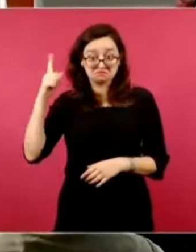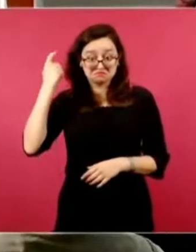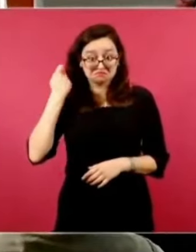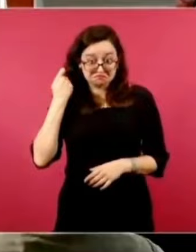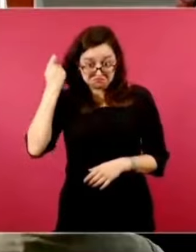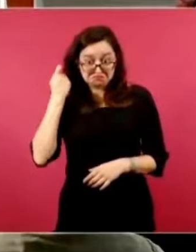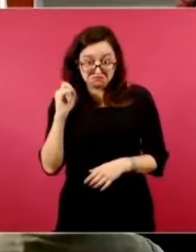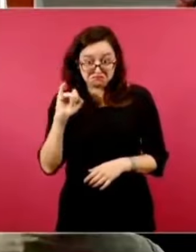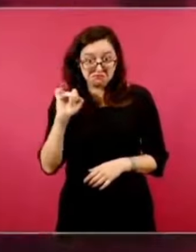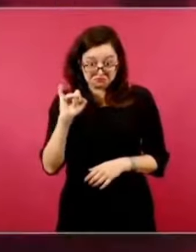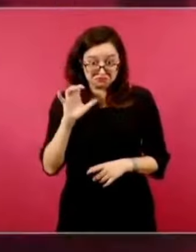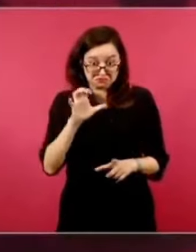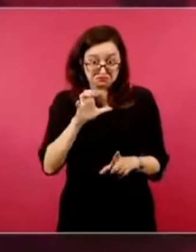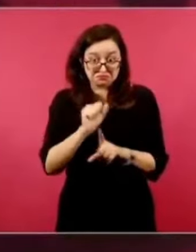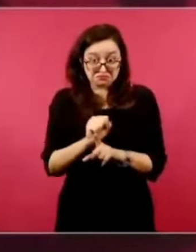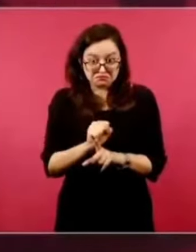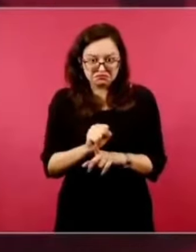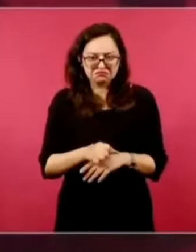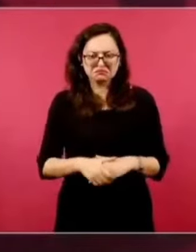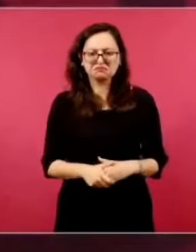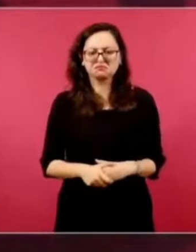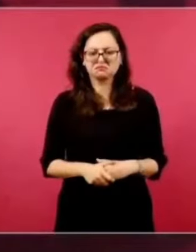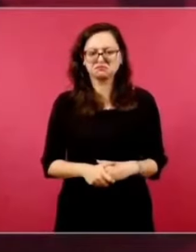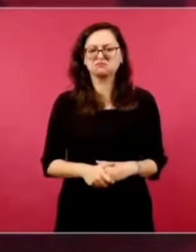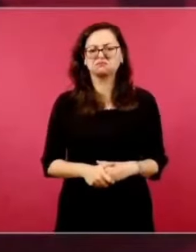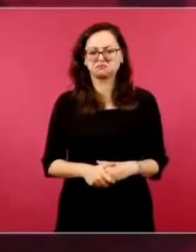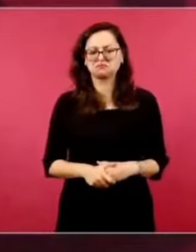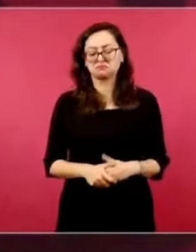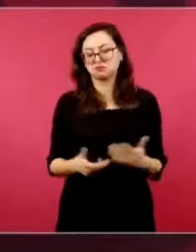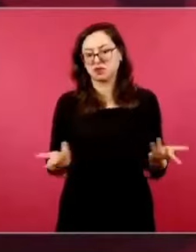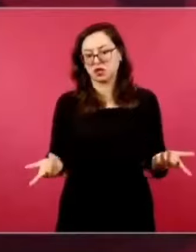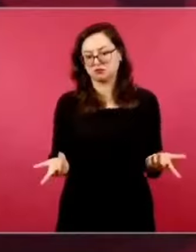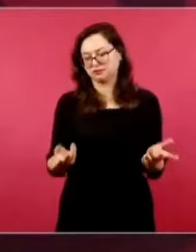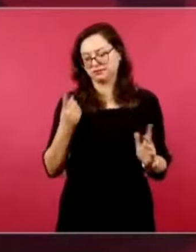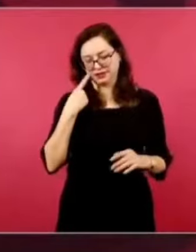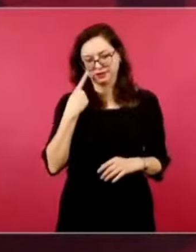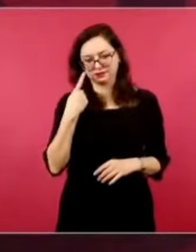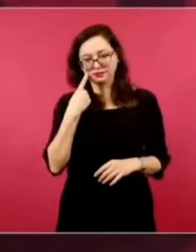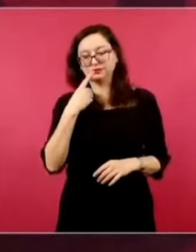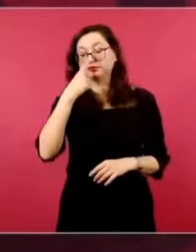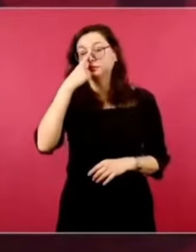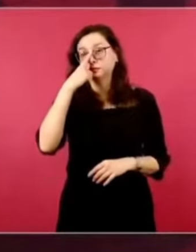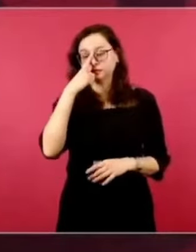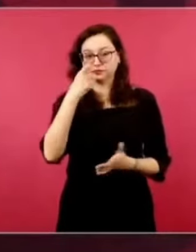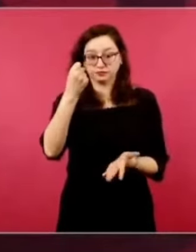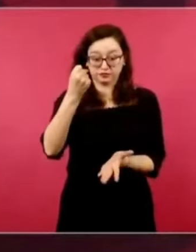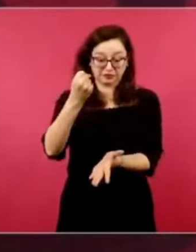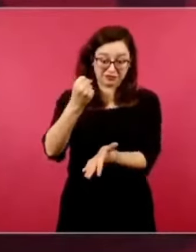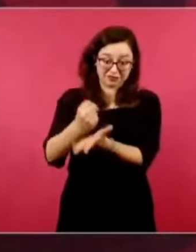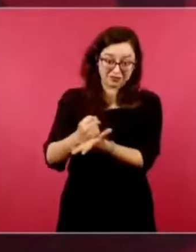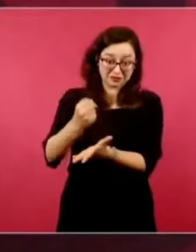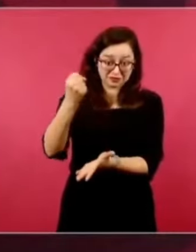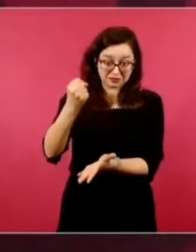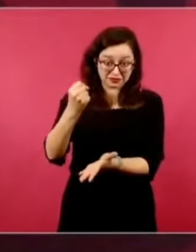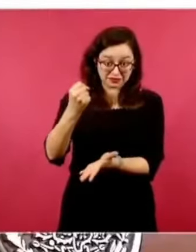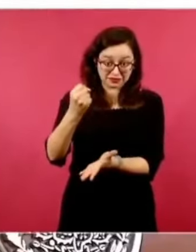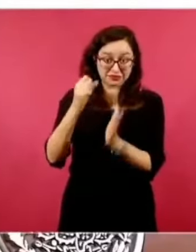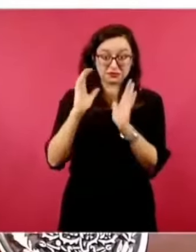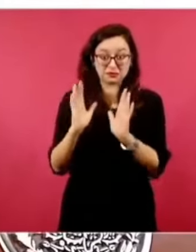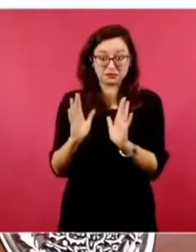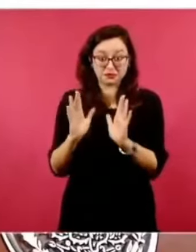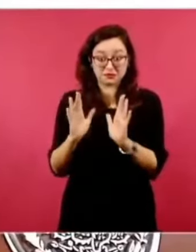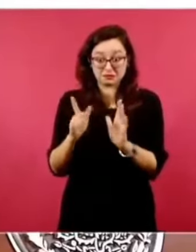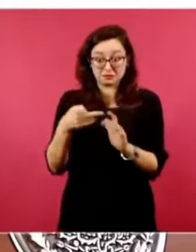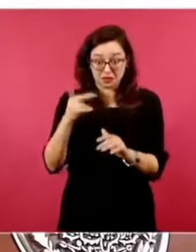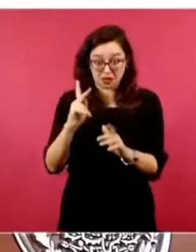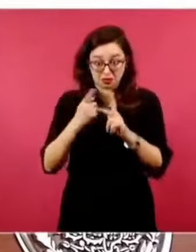o sea, se puede aprobar la reforma constitucional y ahí se van a establecer